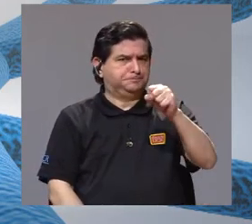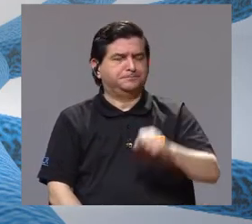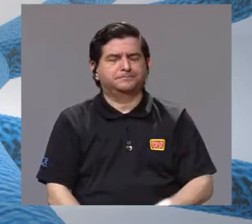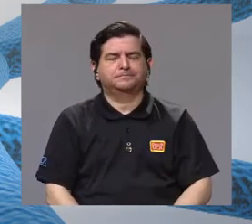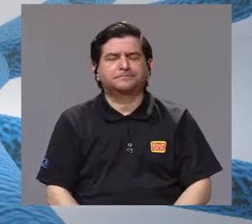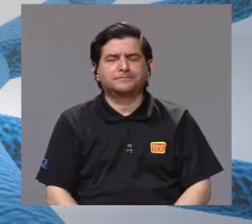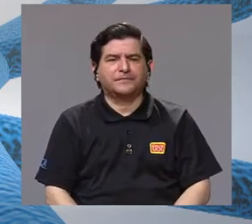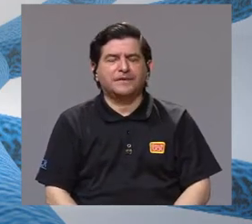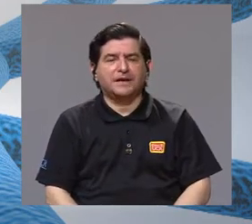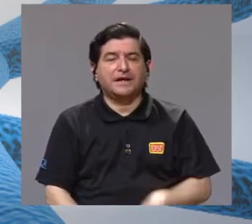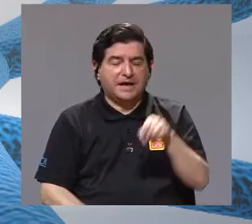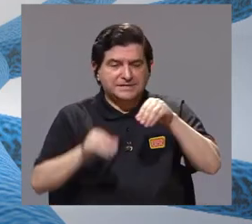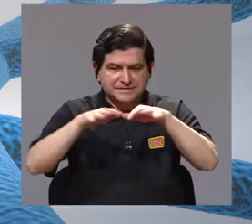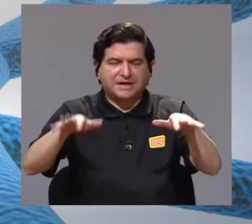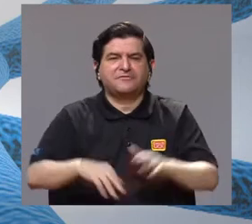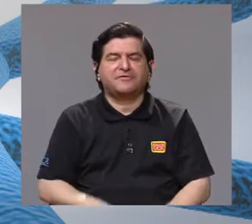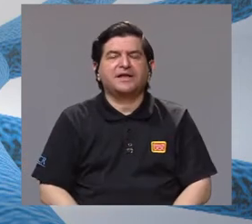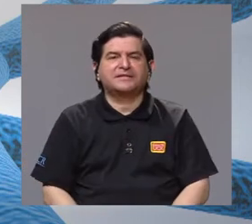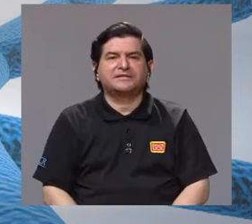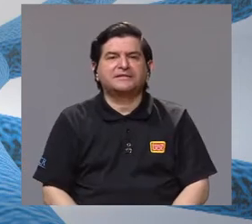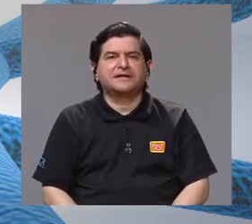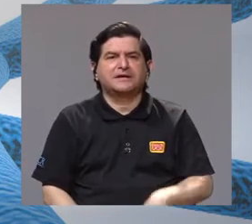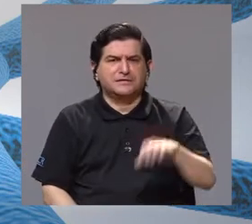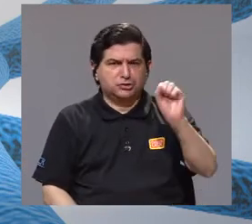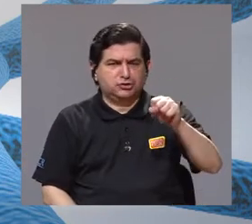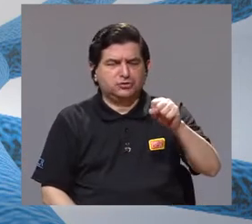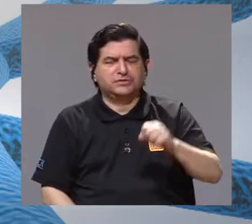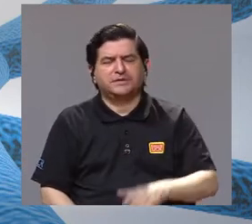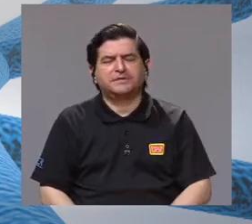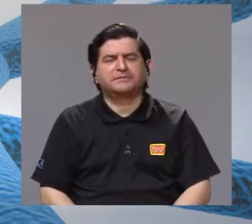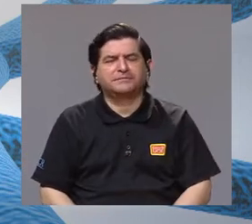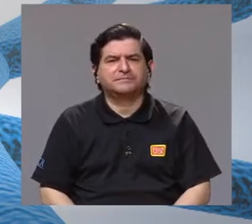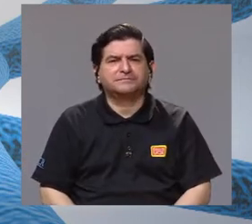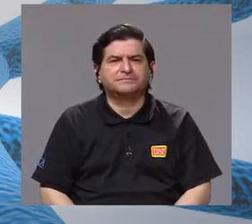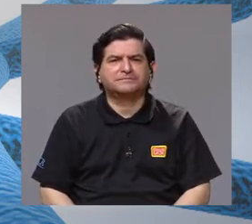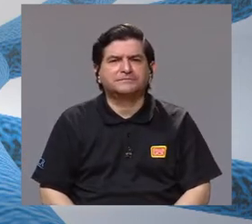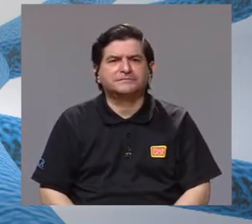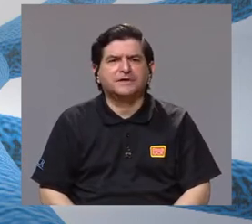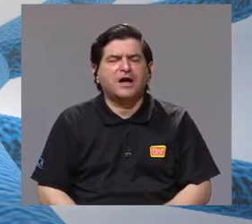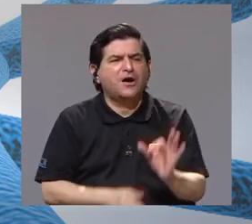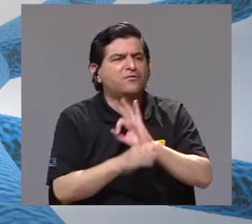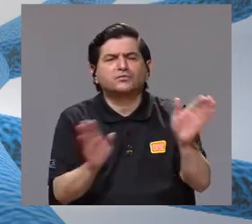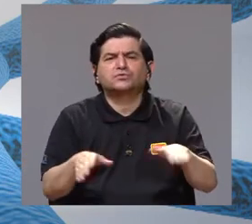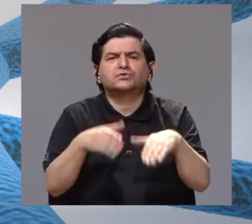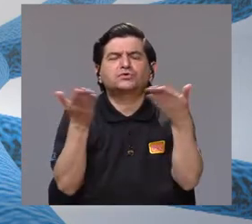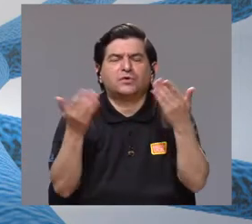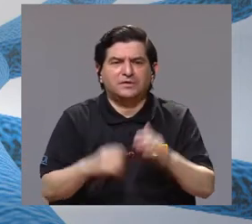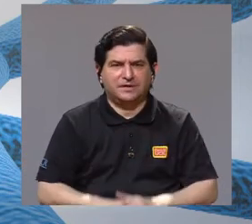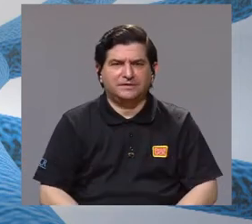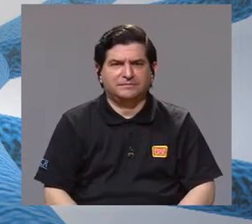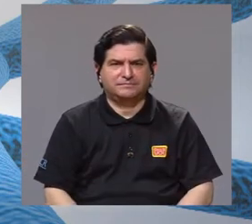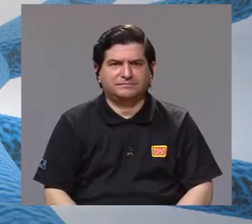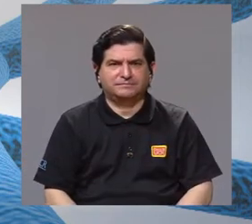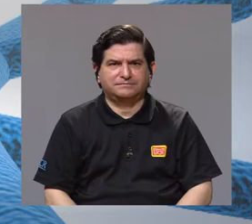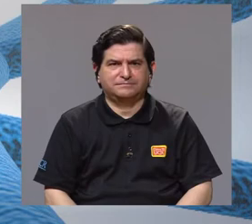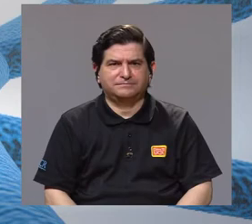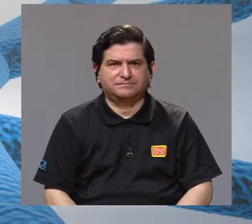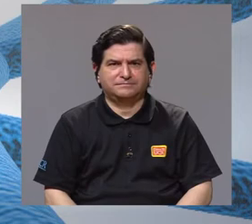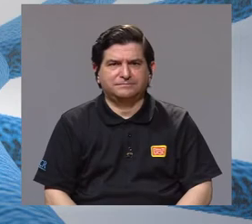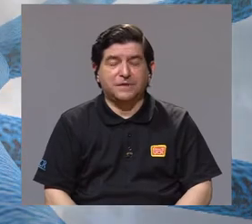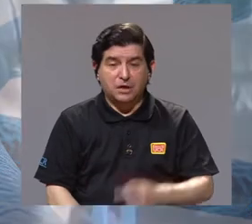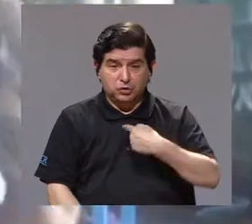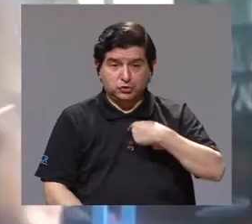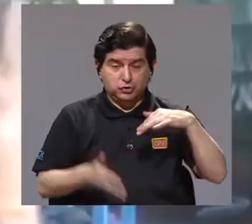Sí, la red, como se llama la red. Bueno, que esto funciona así. Nosotros,